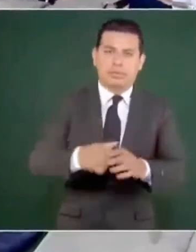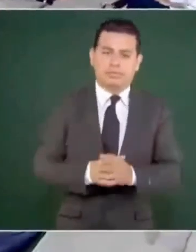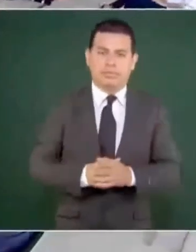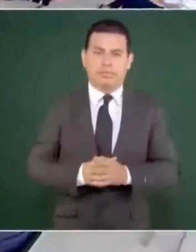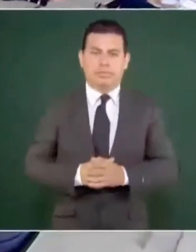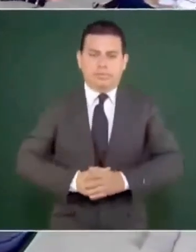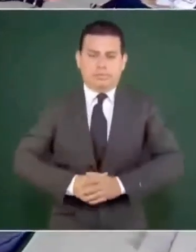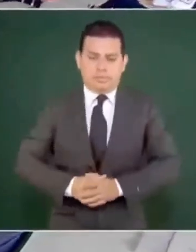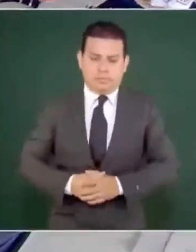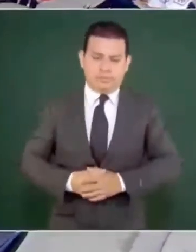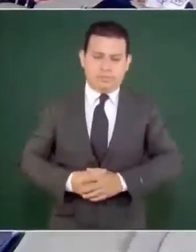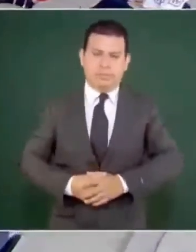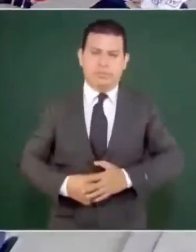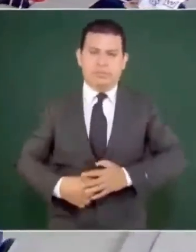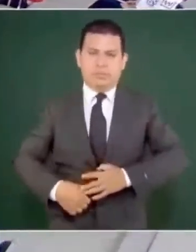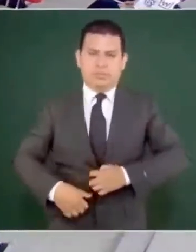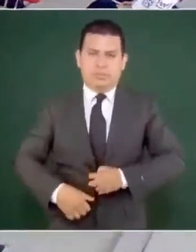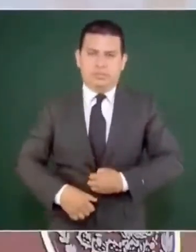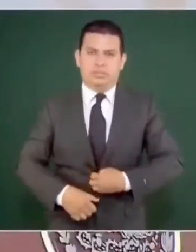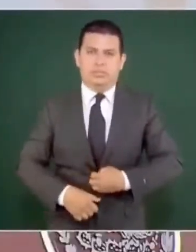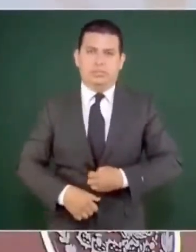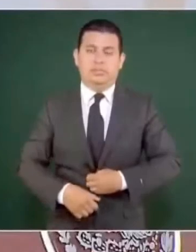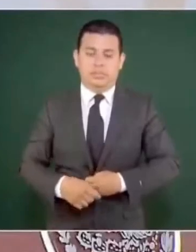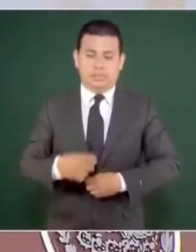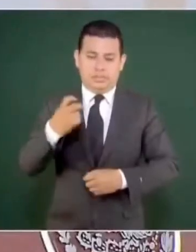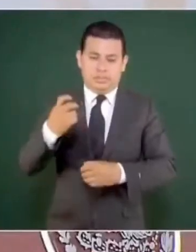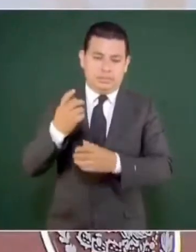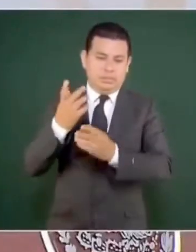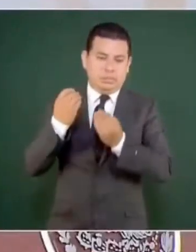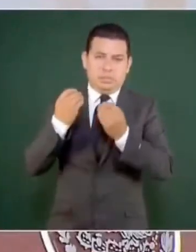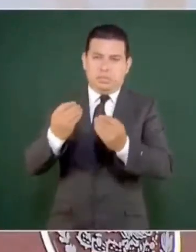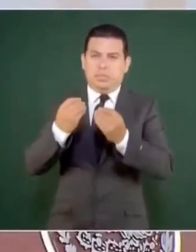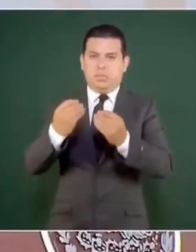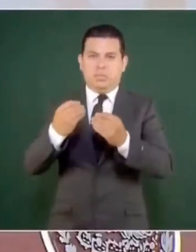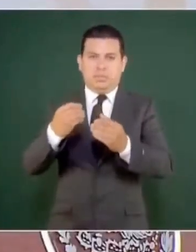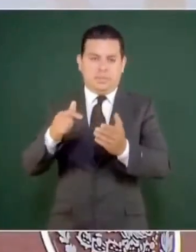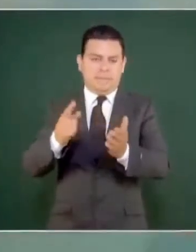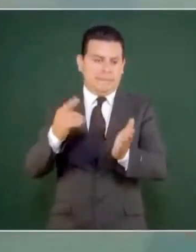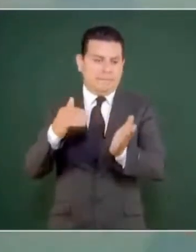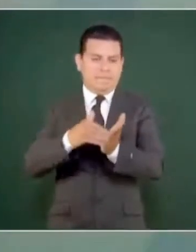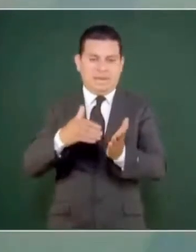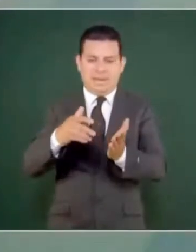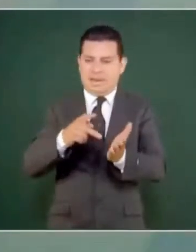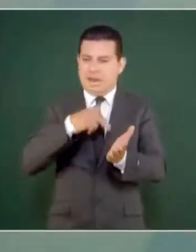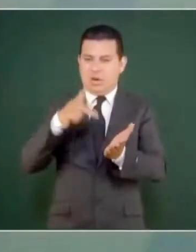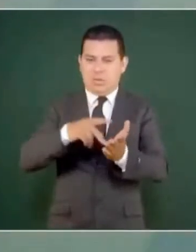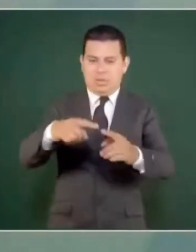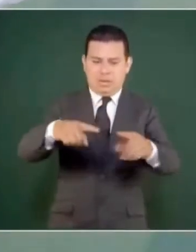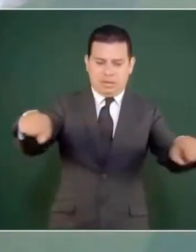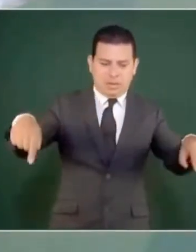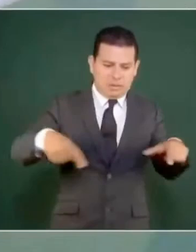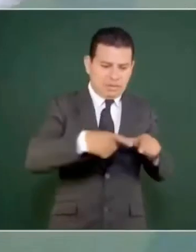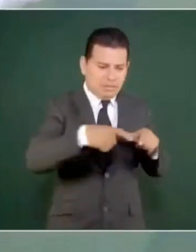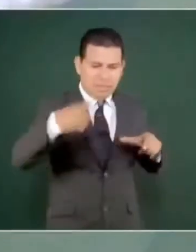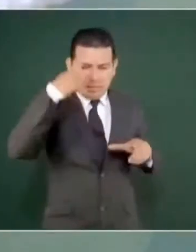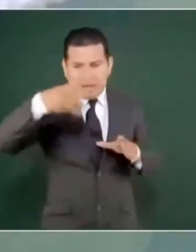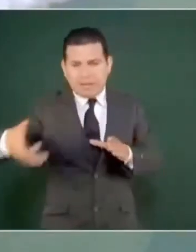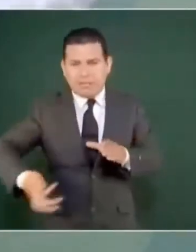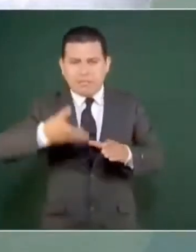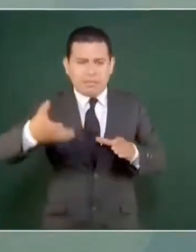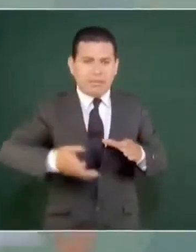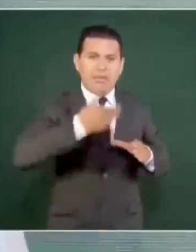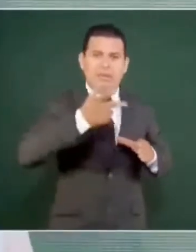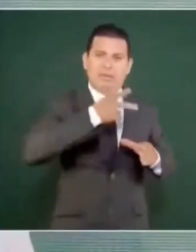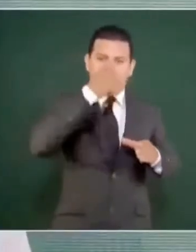Pearson recibió miles de hectáreas en concesión para la explotación del